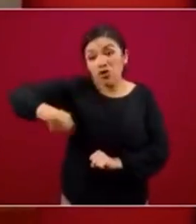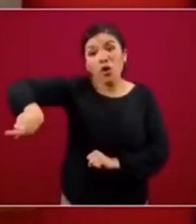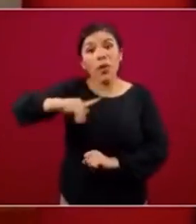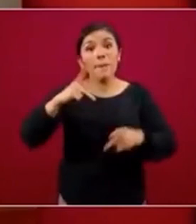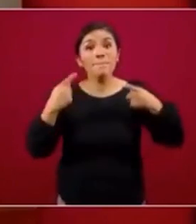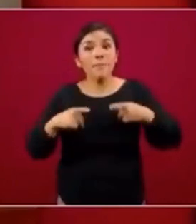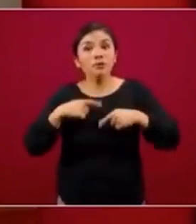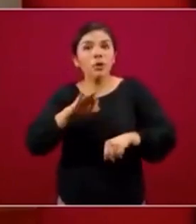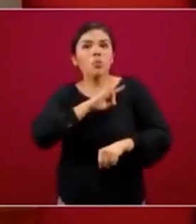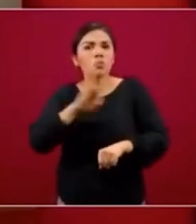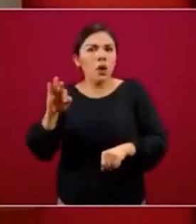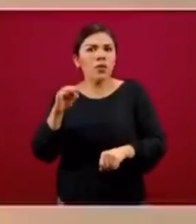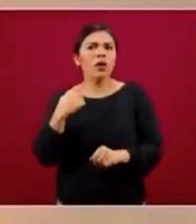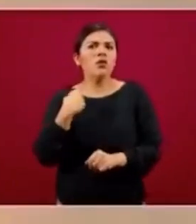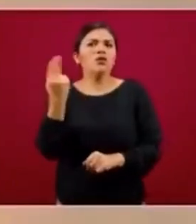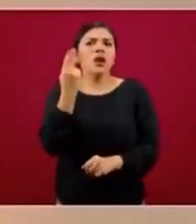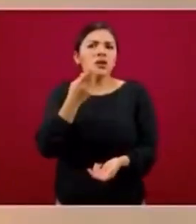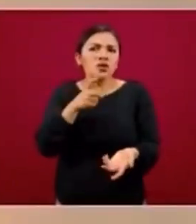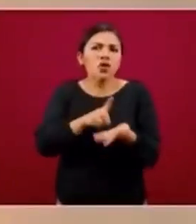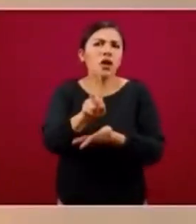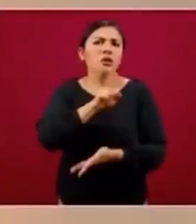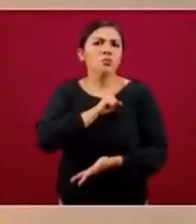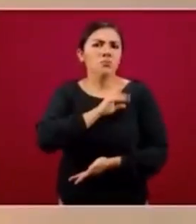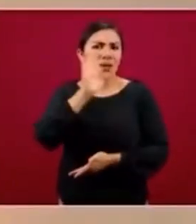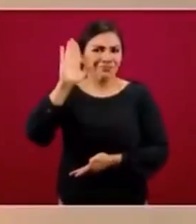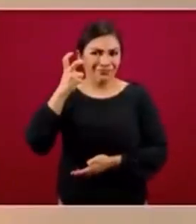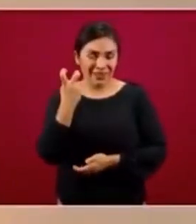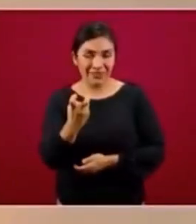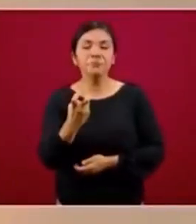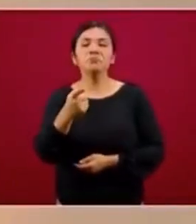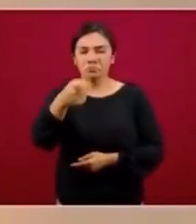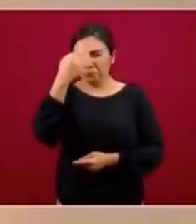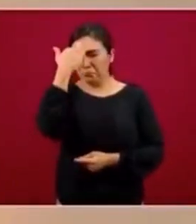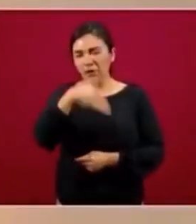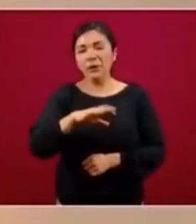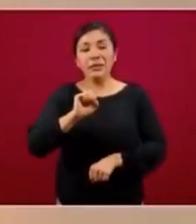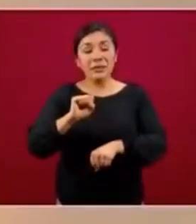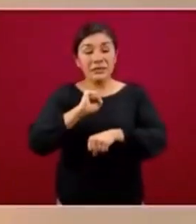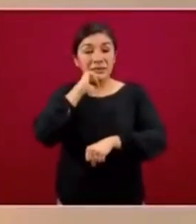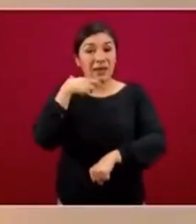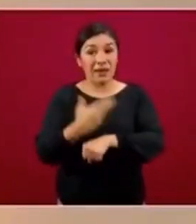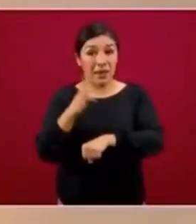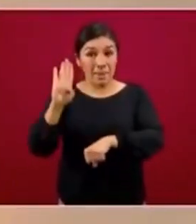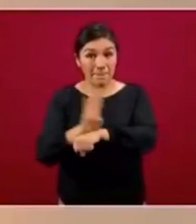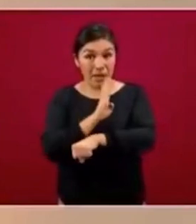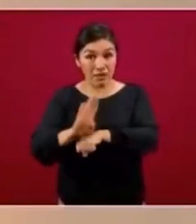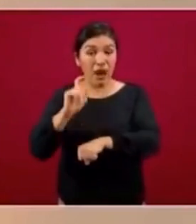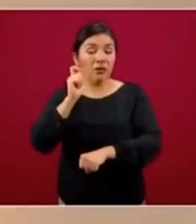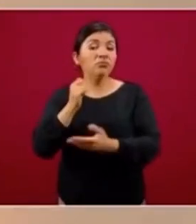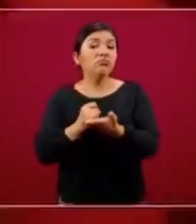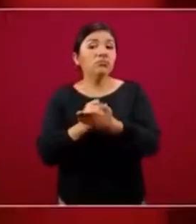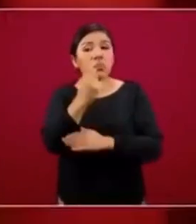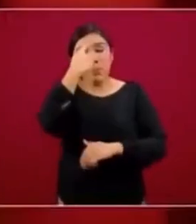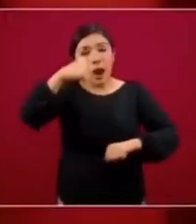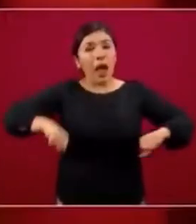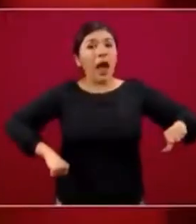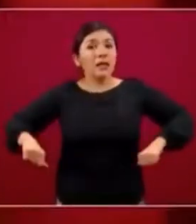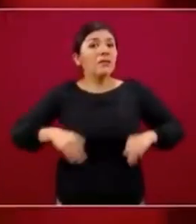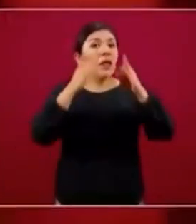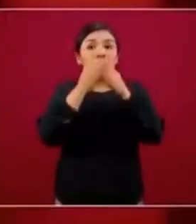puedan ejercer este derecho. Como ustedes saben, la Secretaría de Bienestar está determinada con actividades